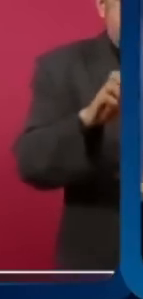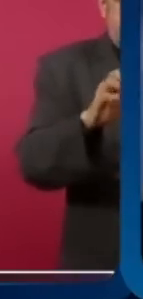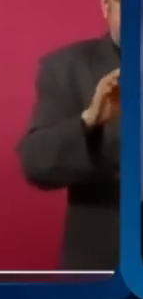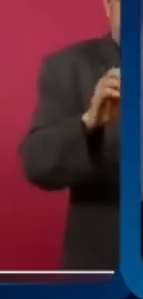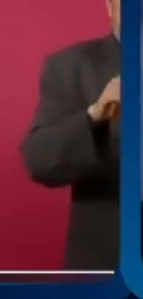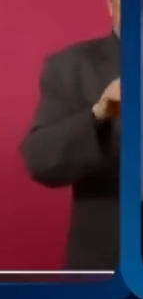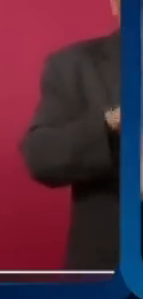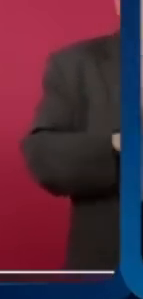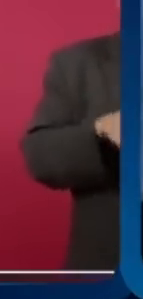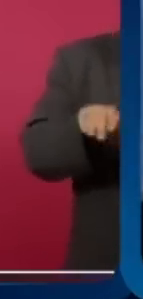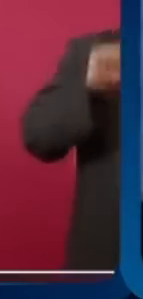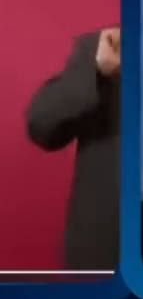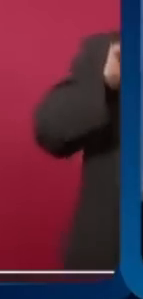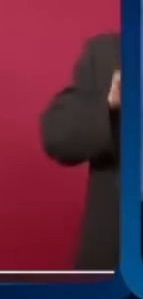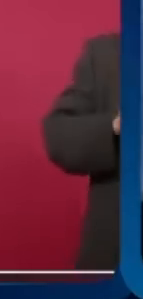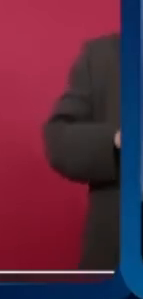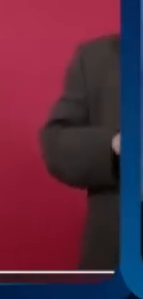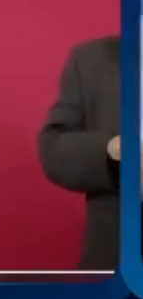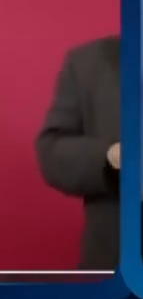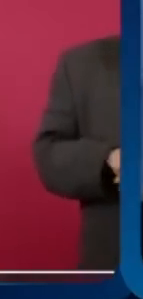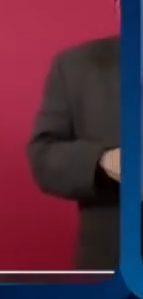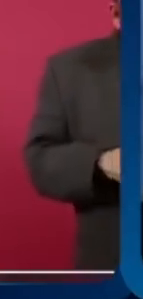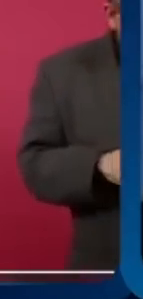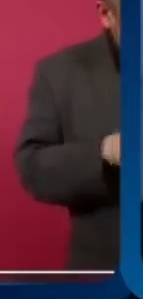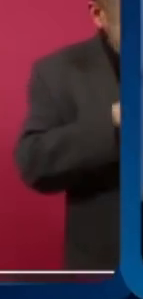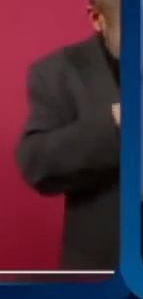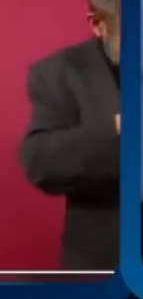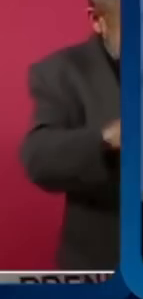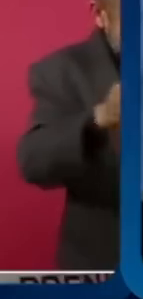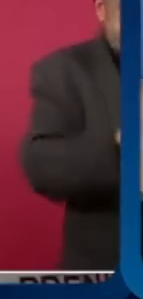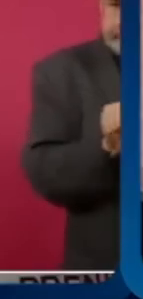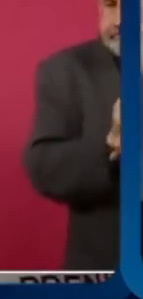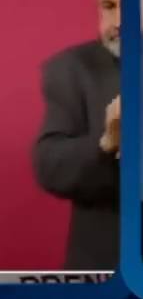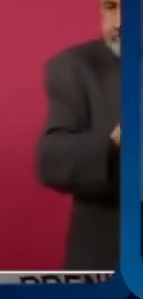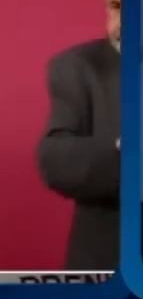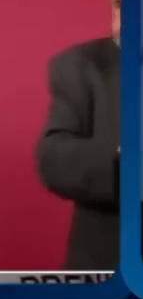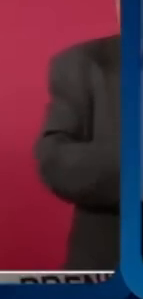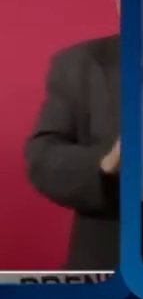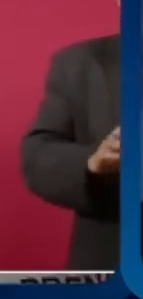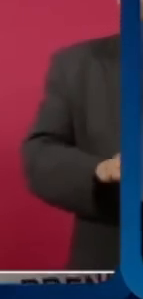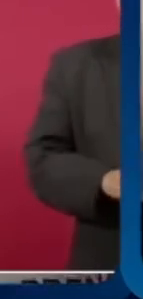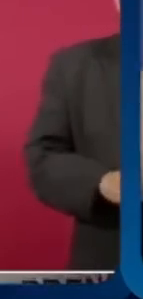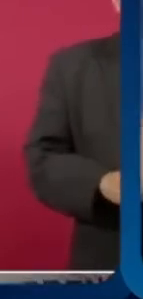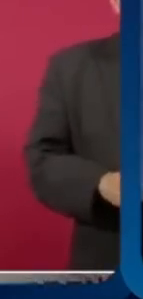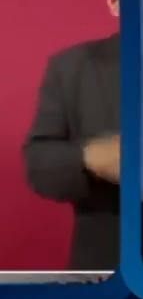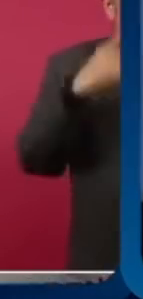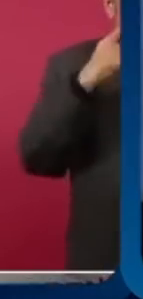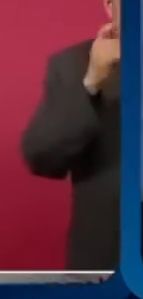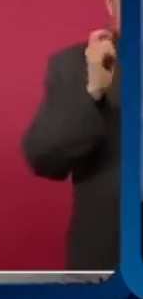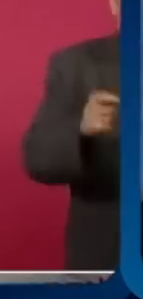debería de hacer una investigación. ¿Cuánto